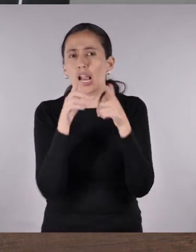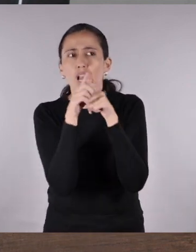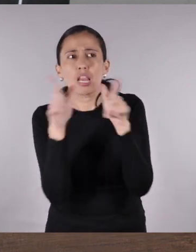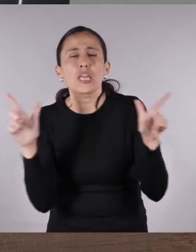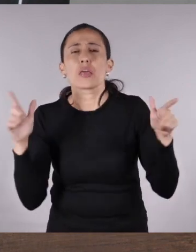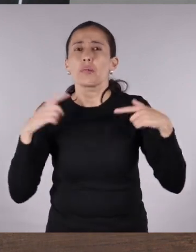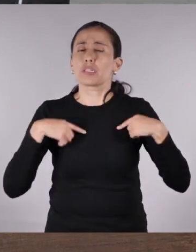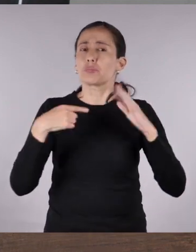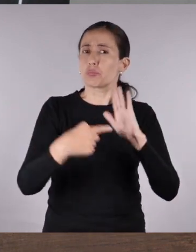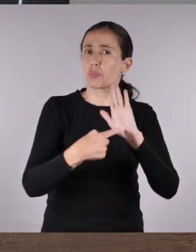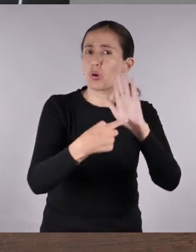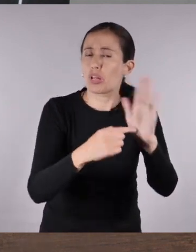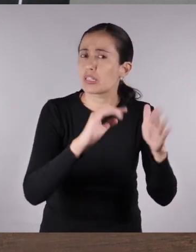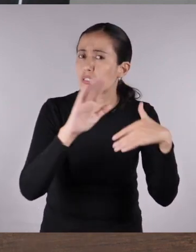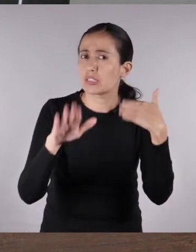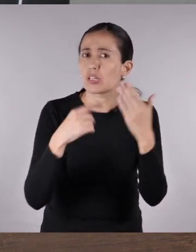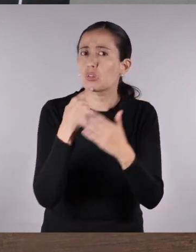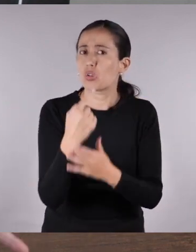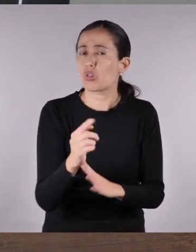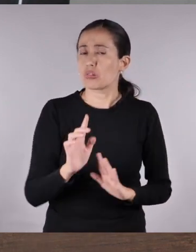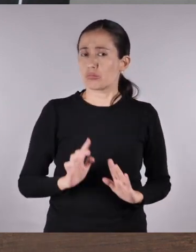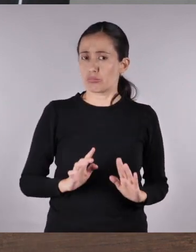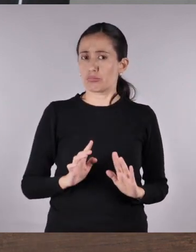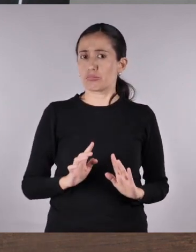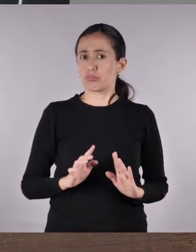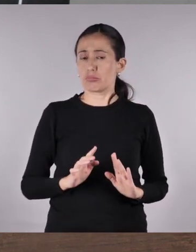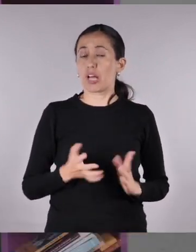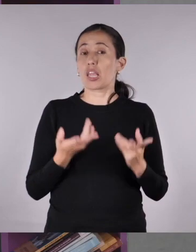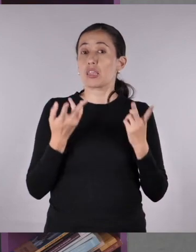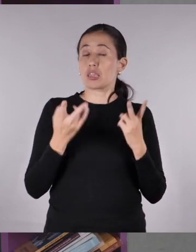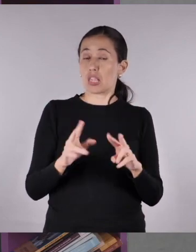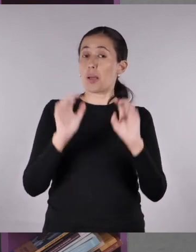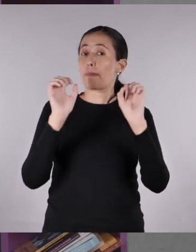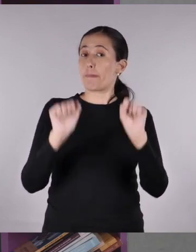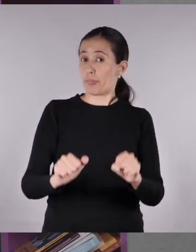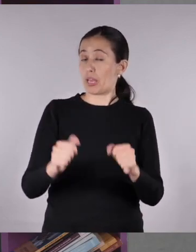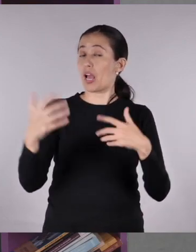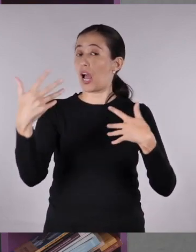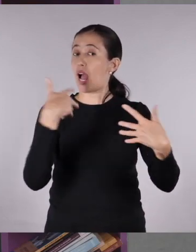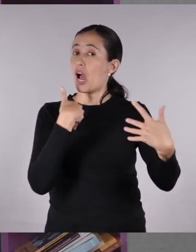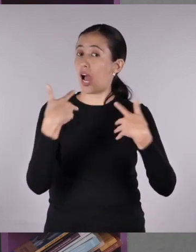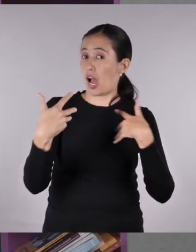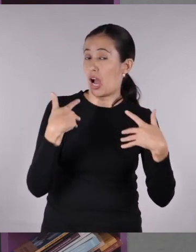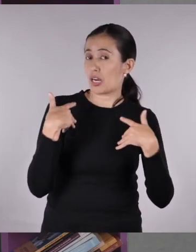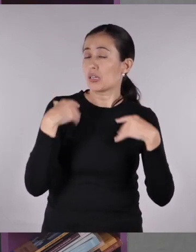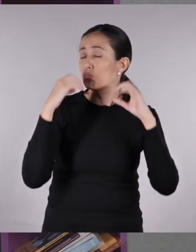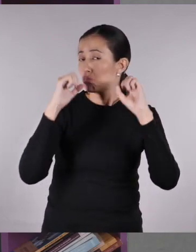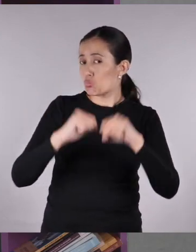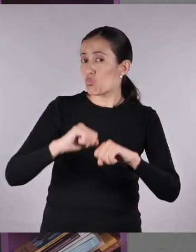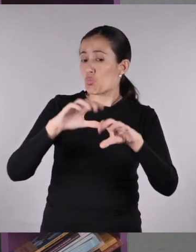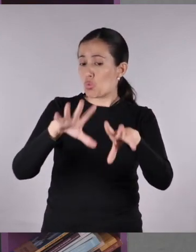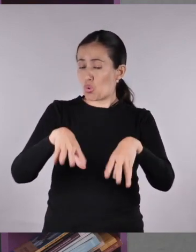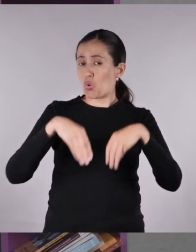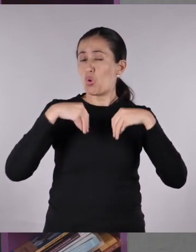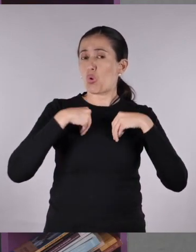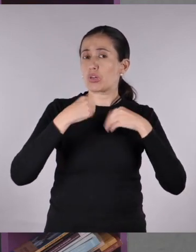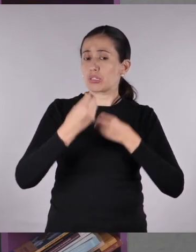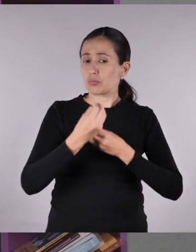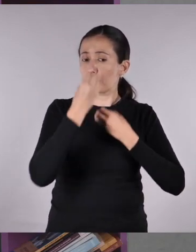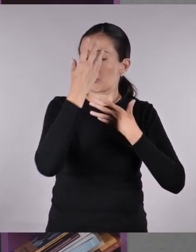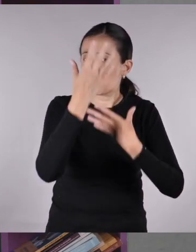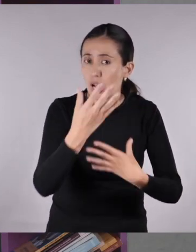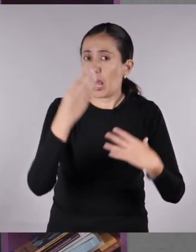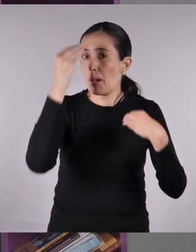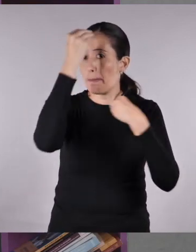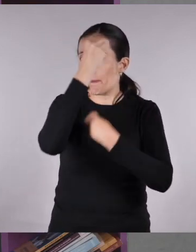libres y poder expresar las emociones y lo que uno piensa. Además, el arte es un medio para asegurar la posibilidad de la